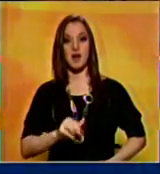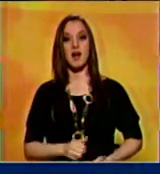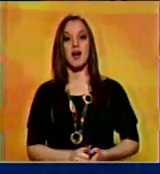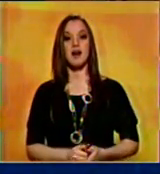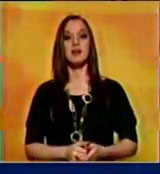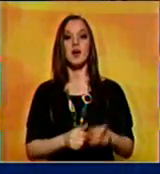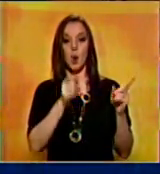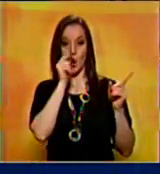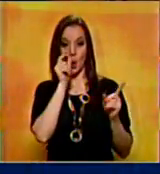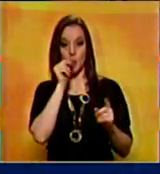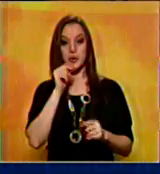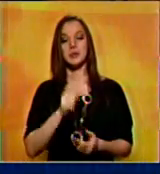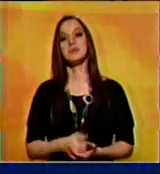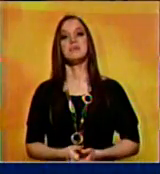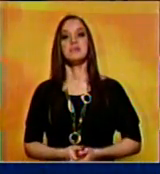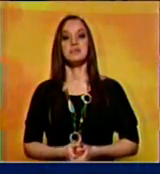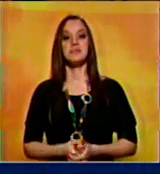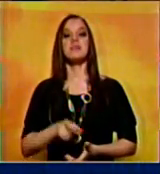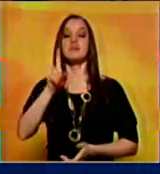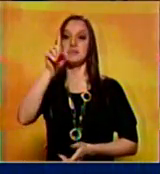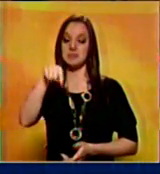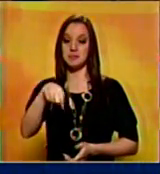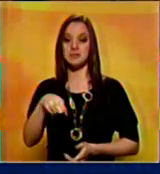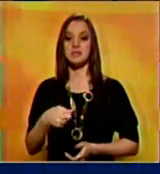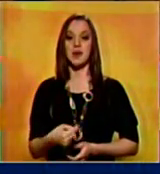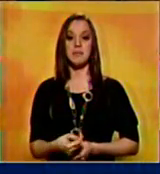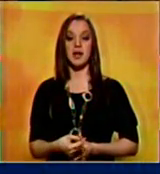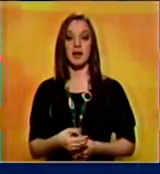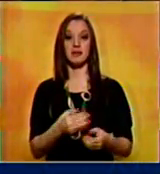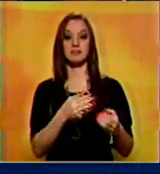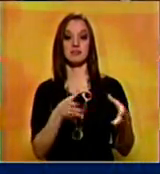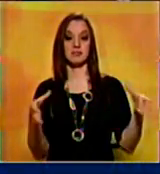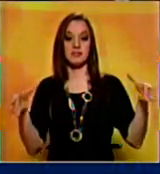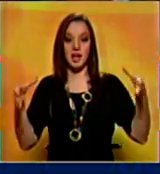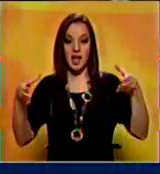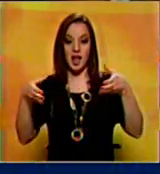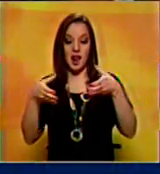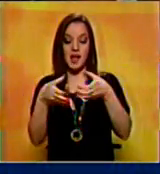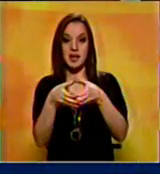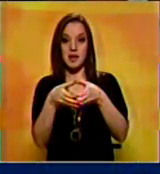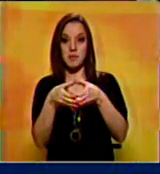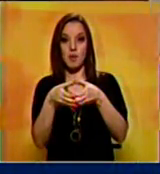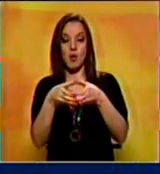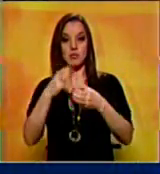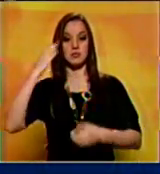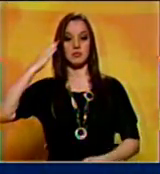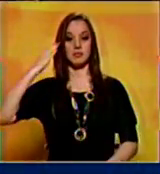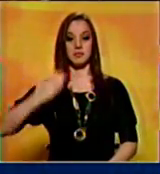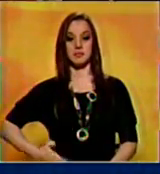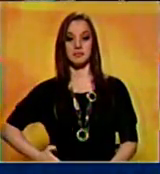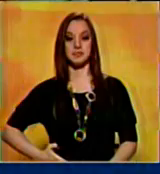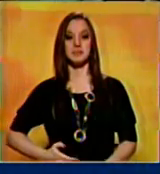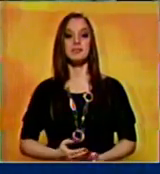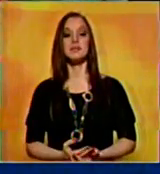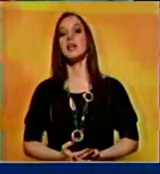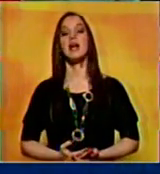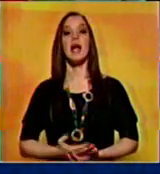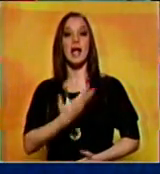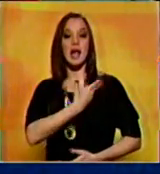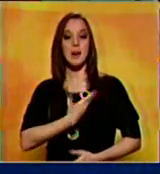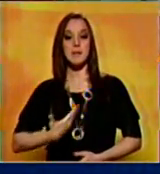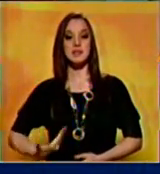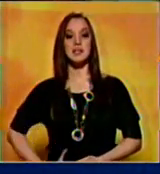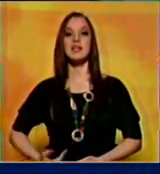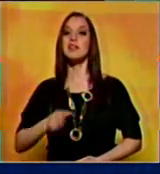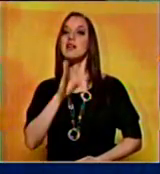Padrino López también cabezando el equipo militar el presidente del Banco